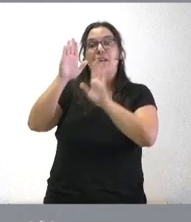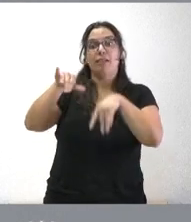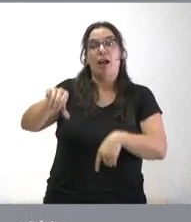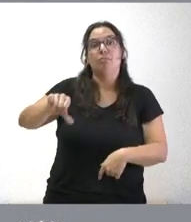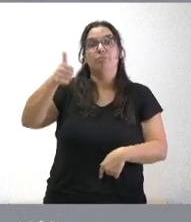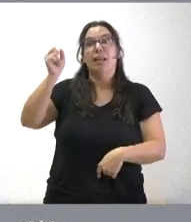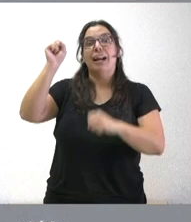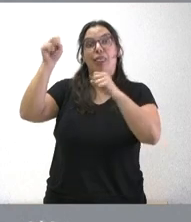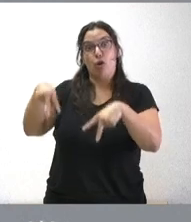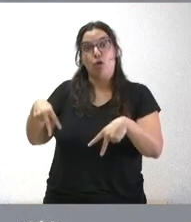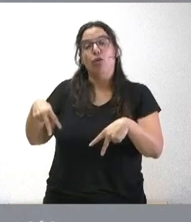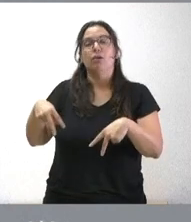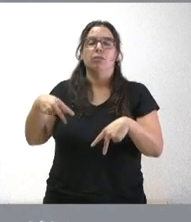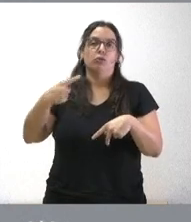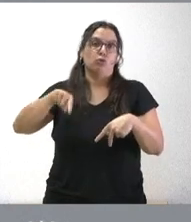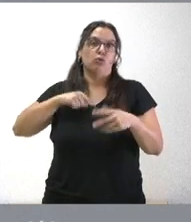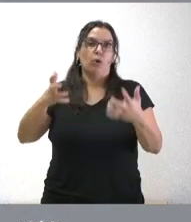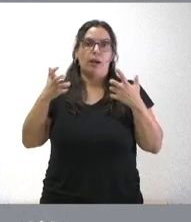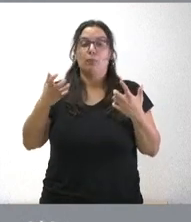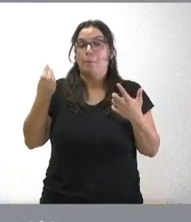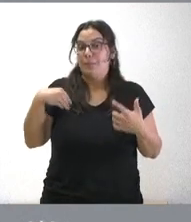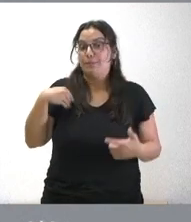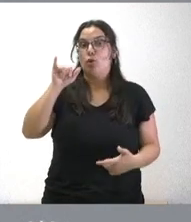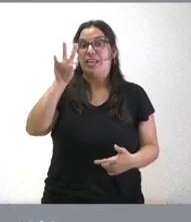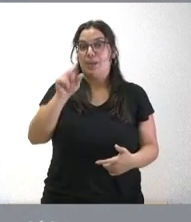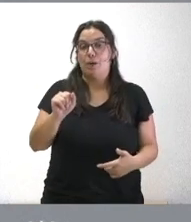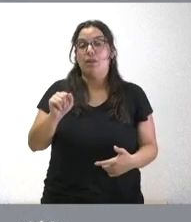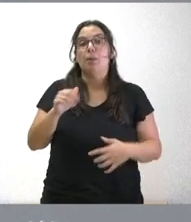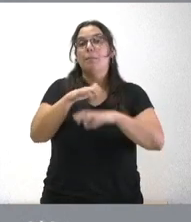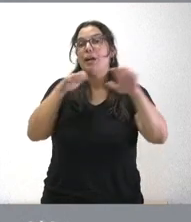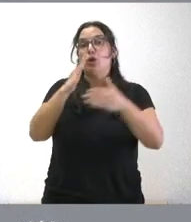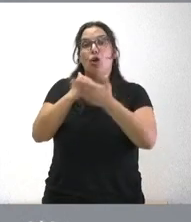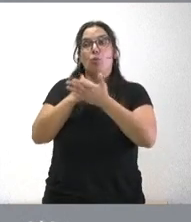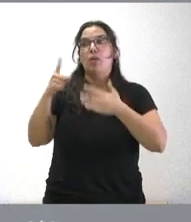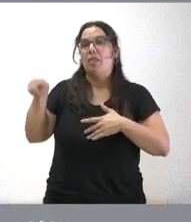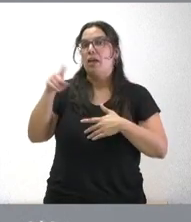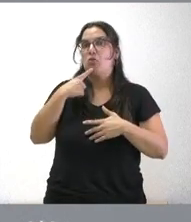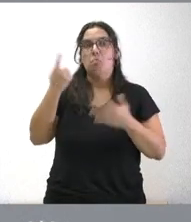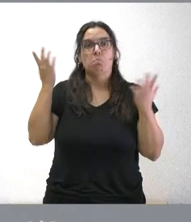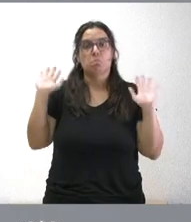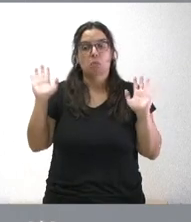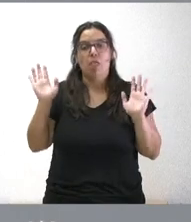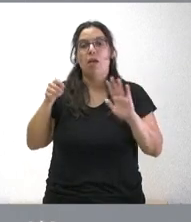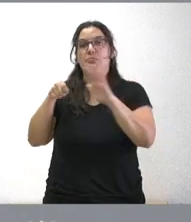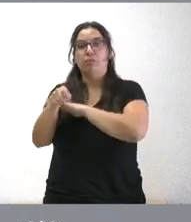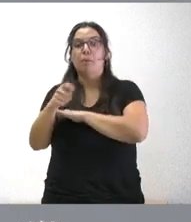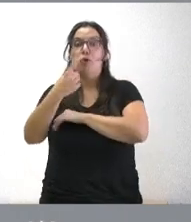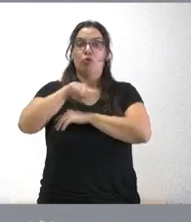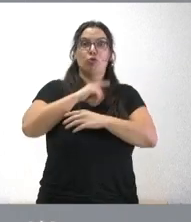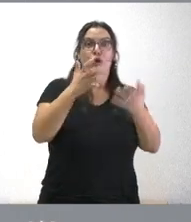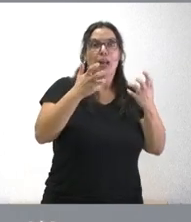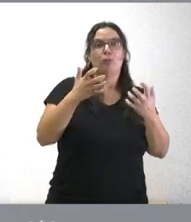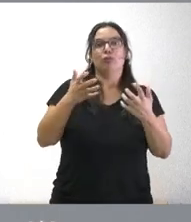se produce igual que ocurrió con el caso del IVA la mayor parte de las comunidades autónomas no recurrieron pero todas ellas se beneficiaron